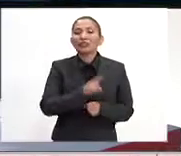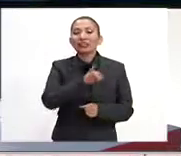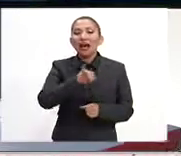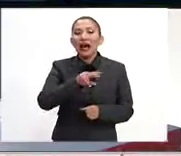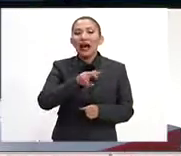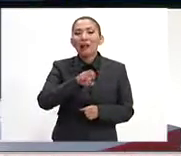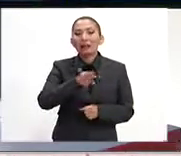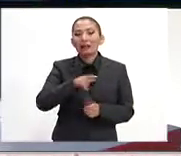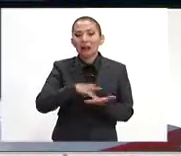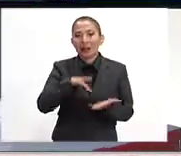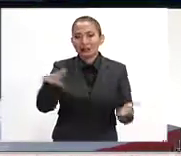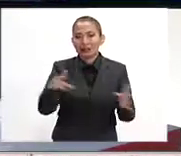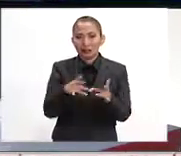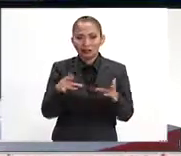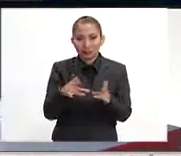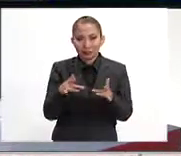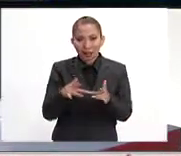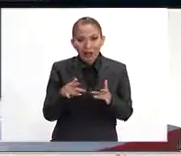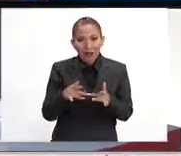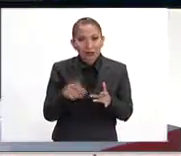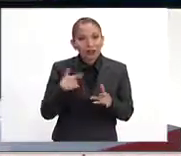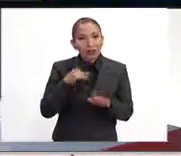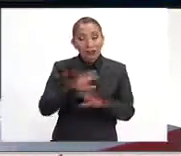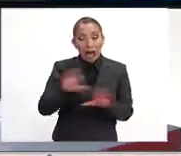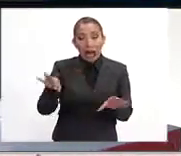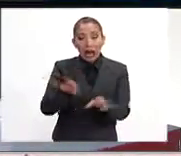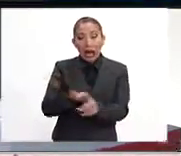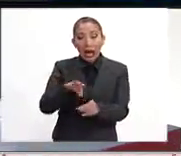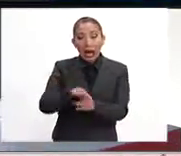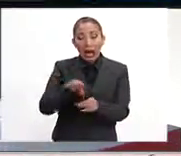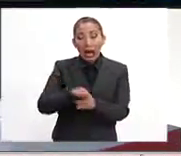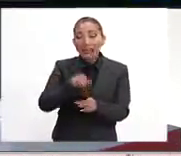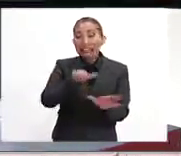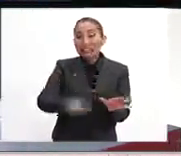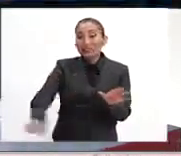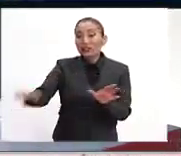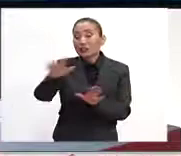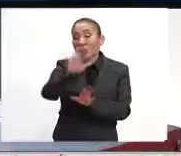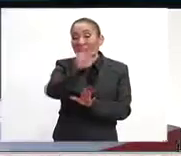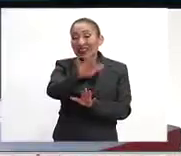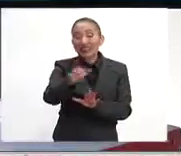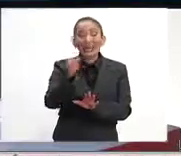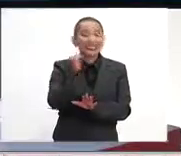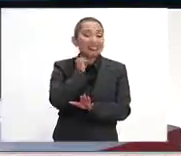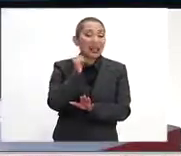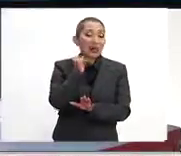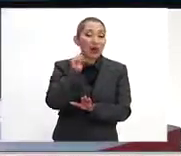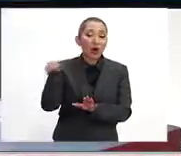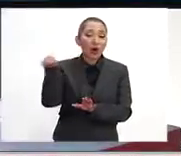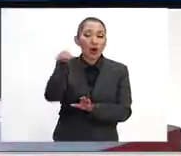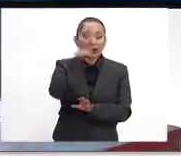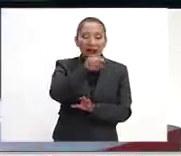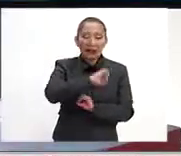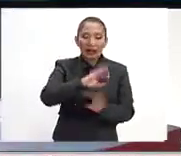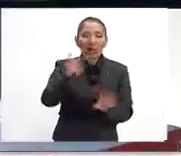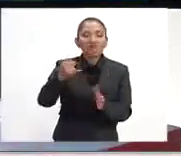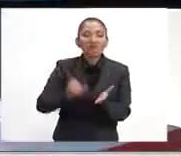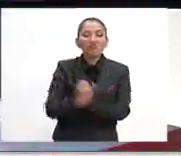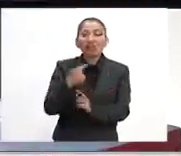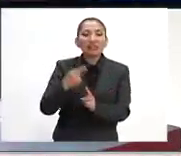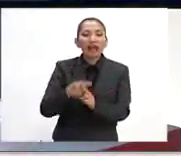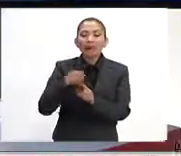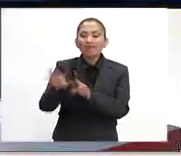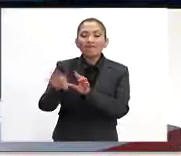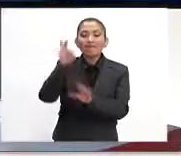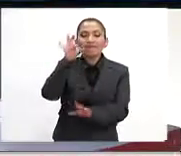Javier, ¿cómo estás? Gracias por estar con nosotros. Se están eligiendo 650 legisladores en estos momentos, y de esta forma definir quién será el